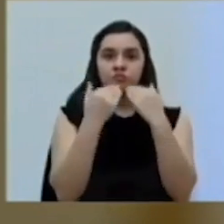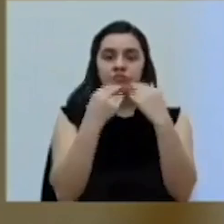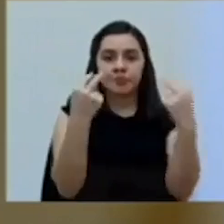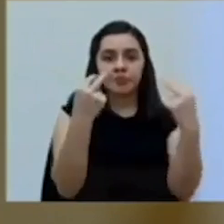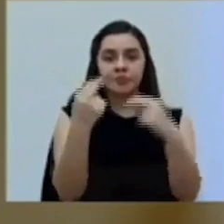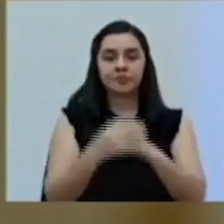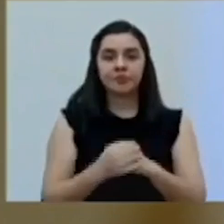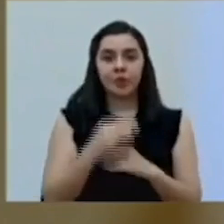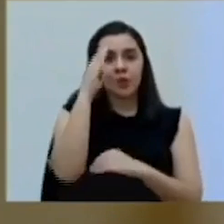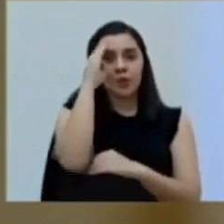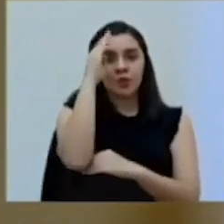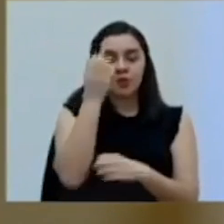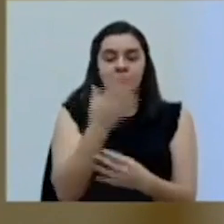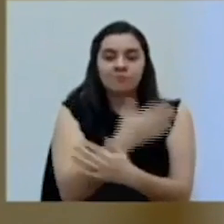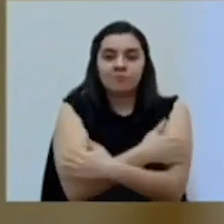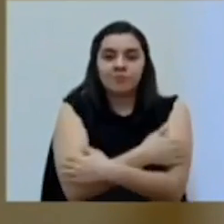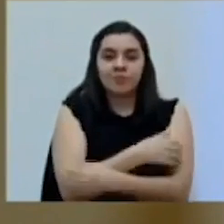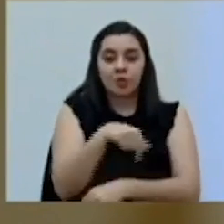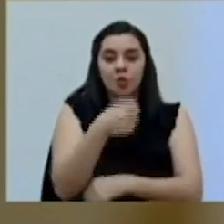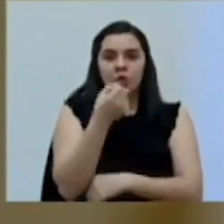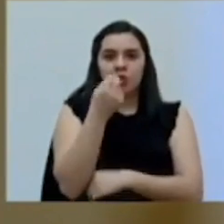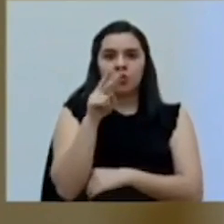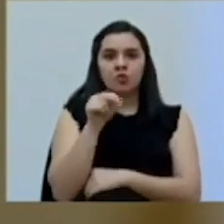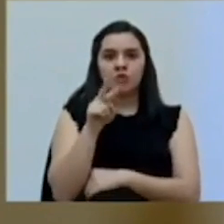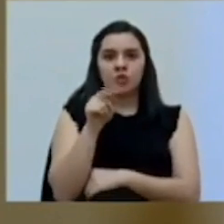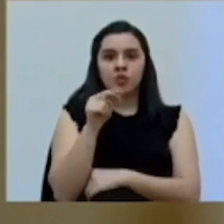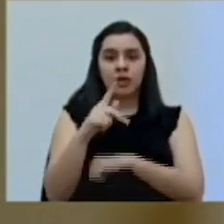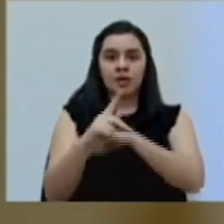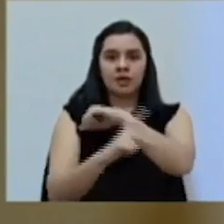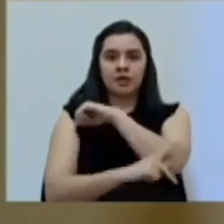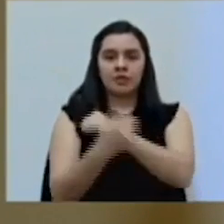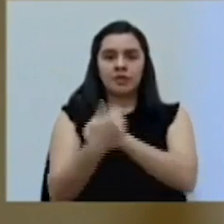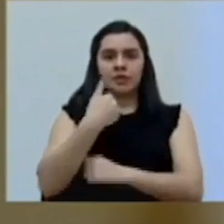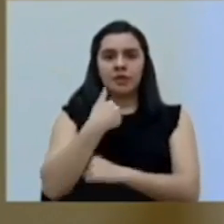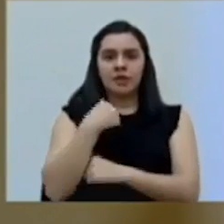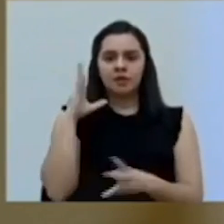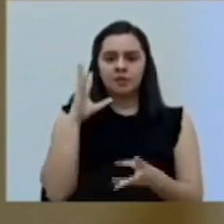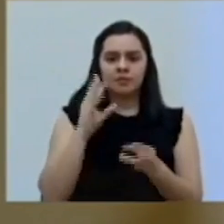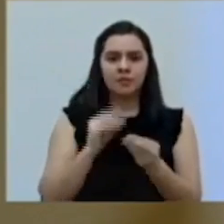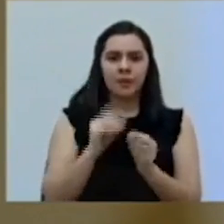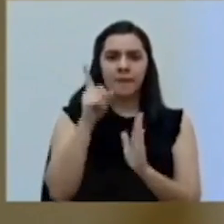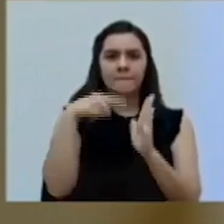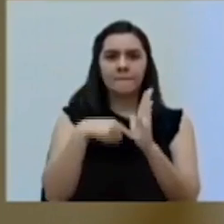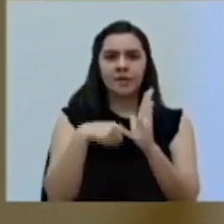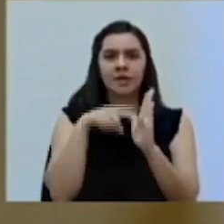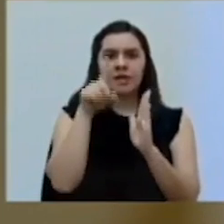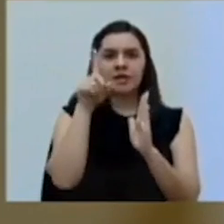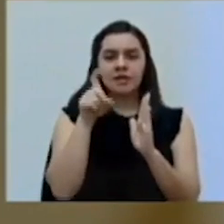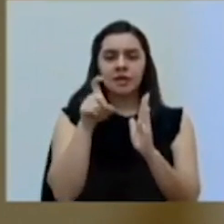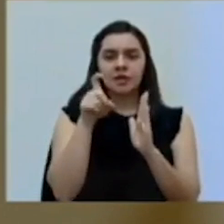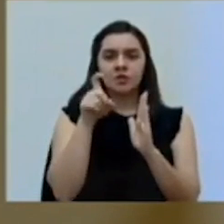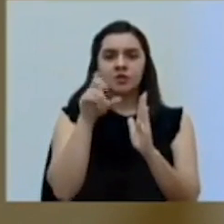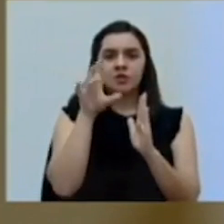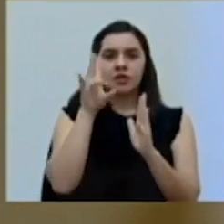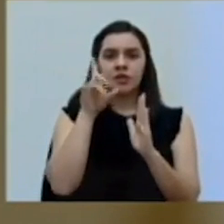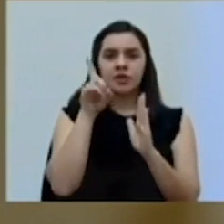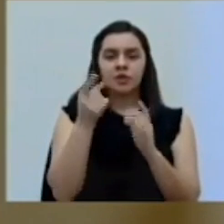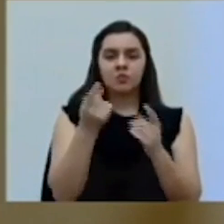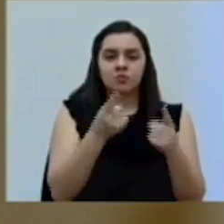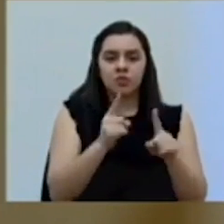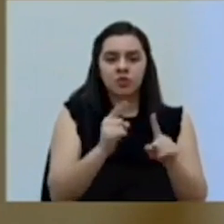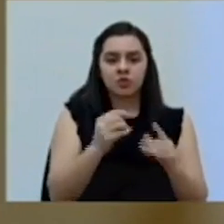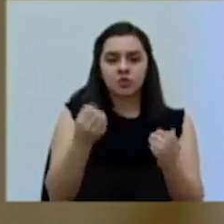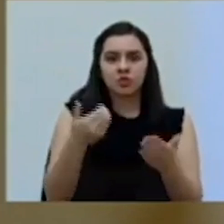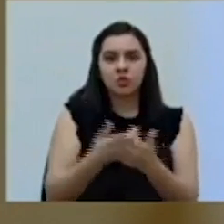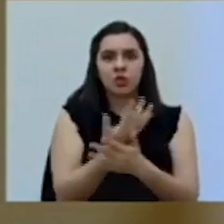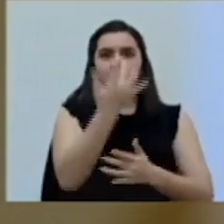Un saludo muy efusivo. Al ser 12 de noviembre, el país tiene un registro de 1.171 casos nuevos